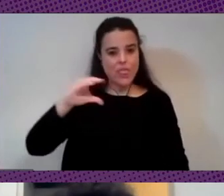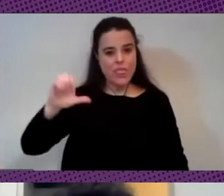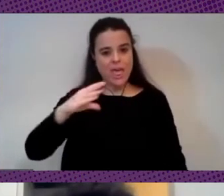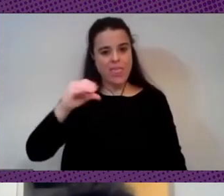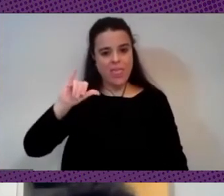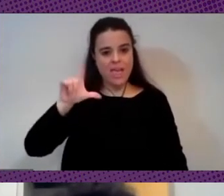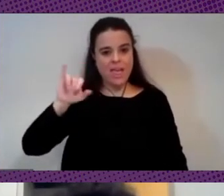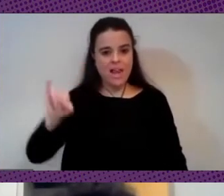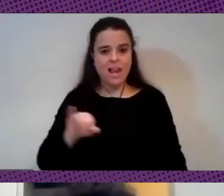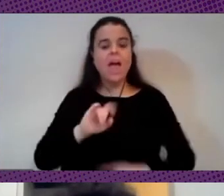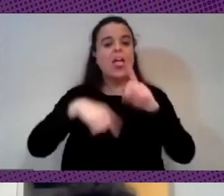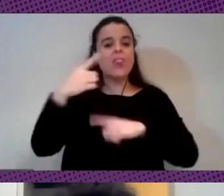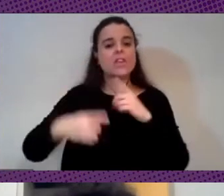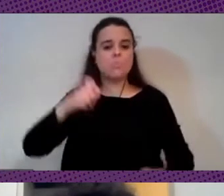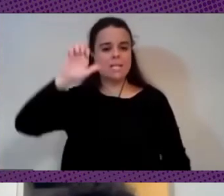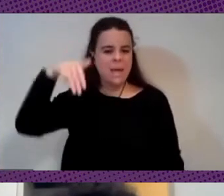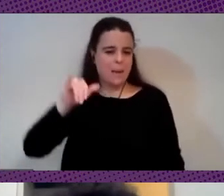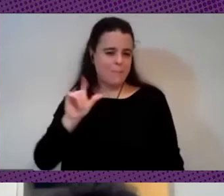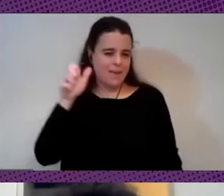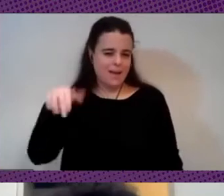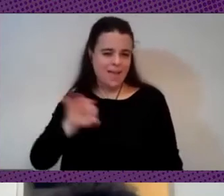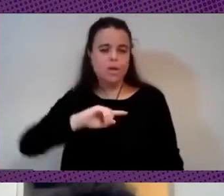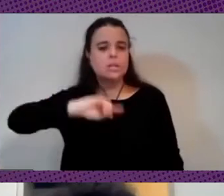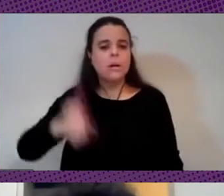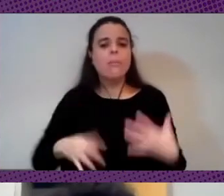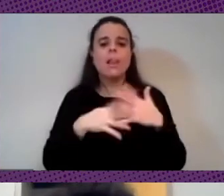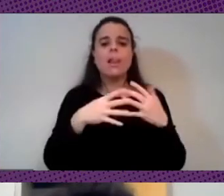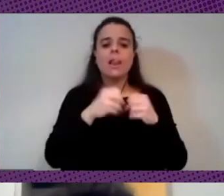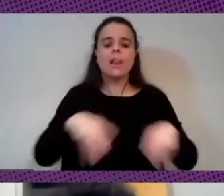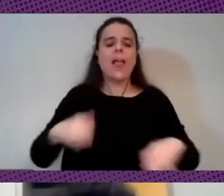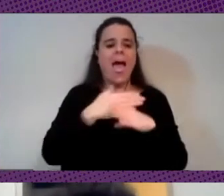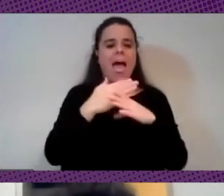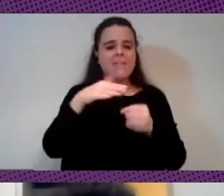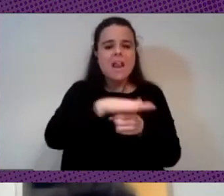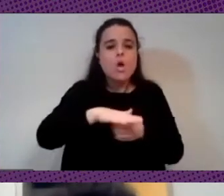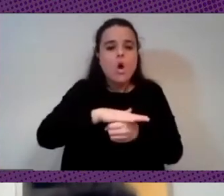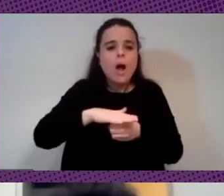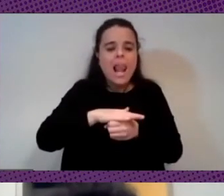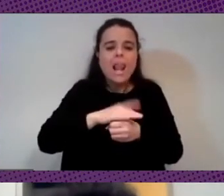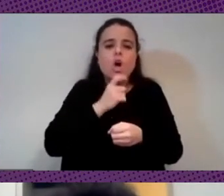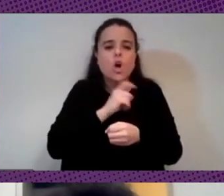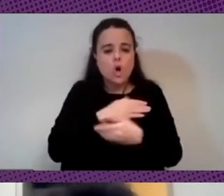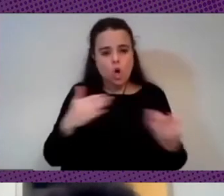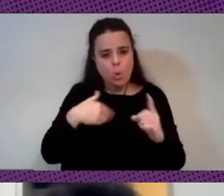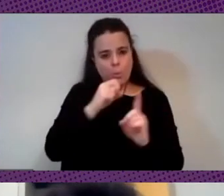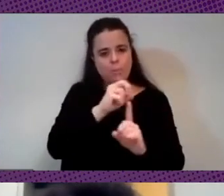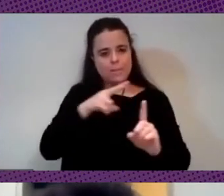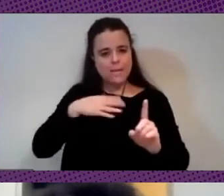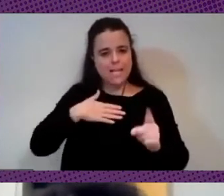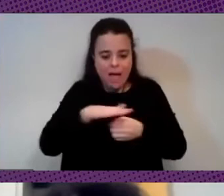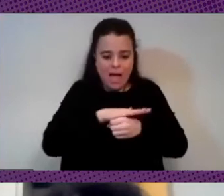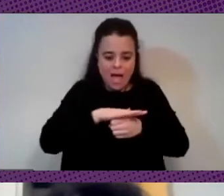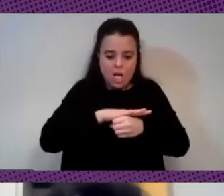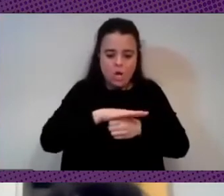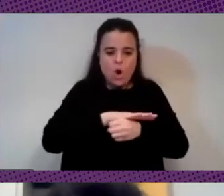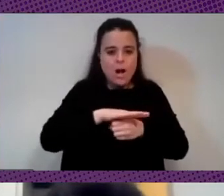con la respuesta entre Emiliano de cómo se construye esa infraestructura a nivel local desde esa perspectiva local que presenta Cecilia pero